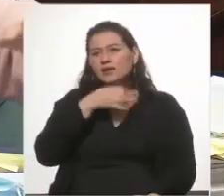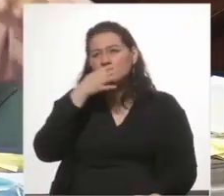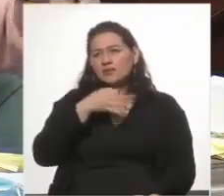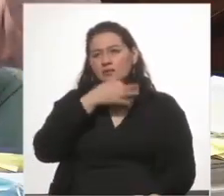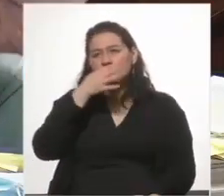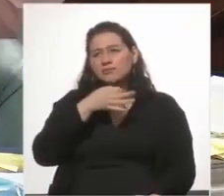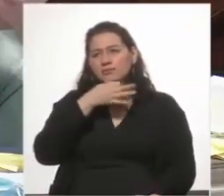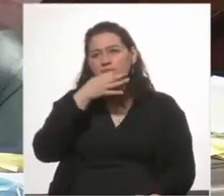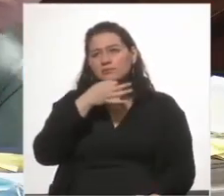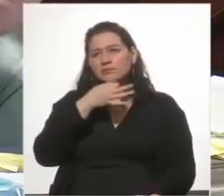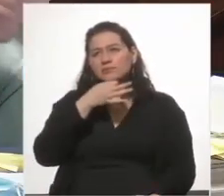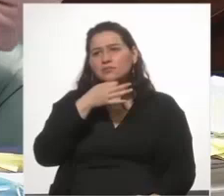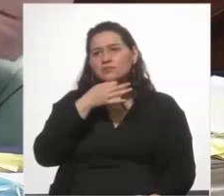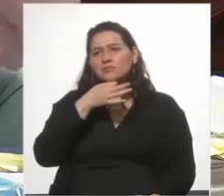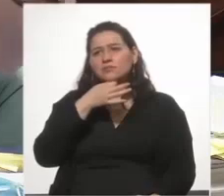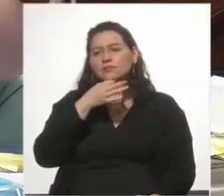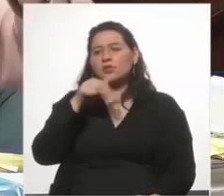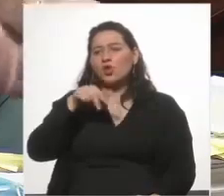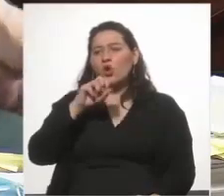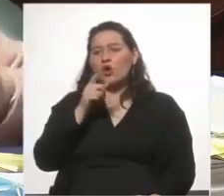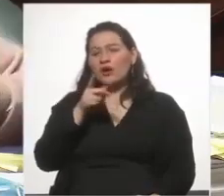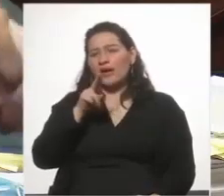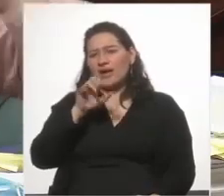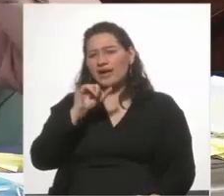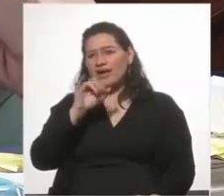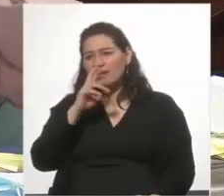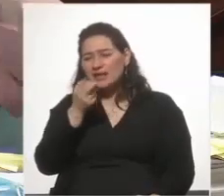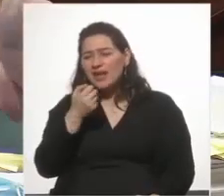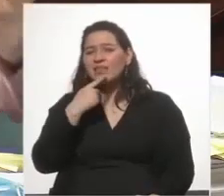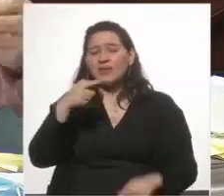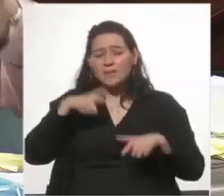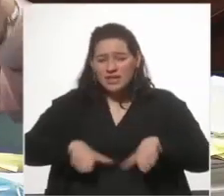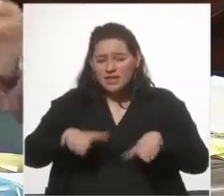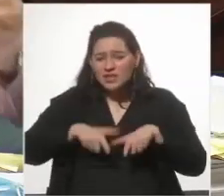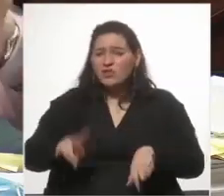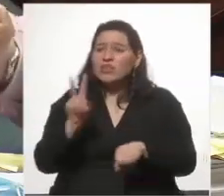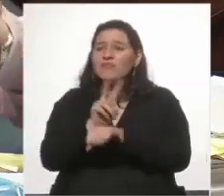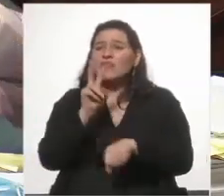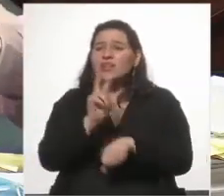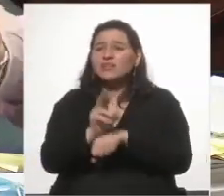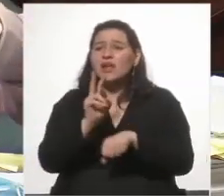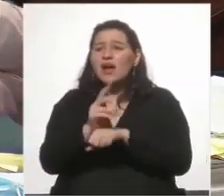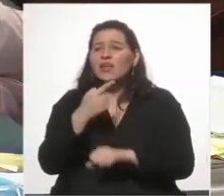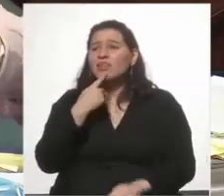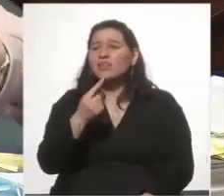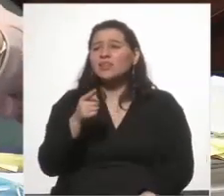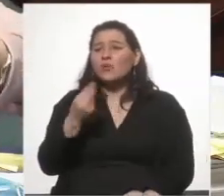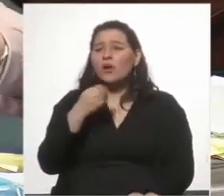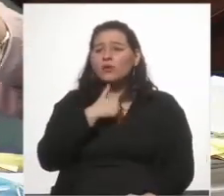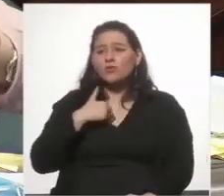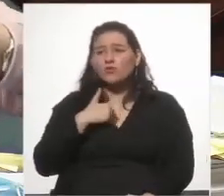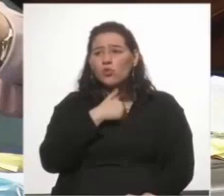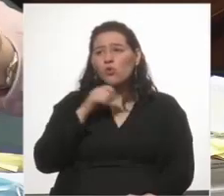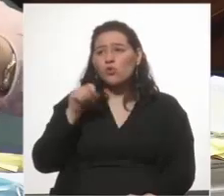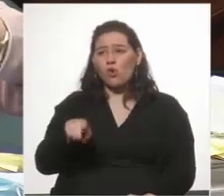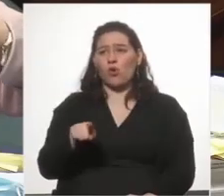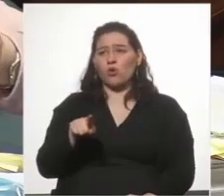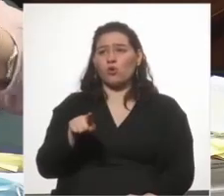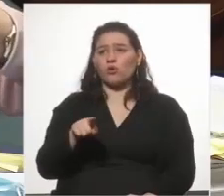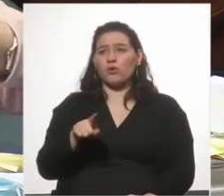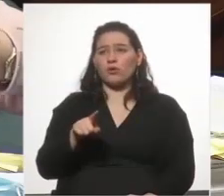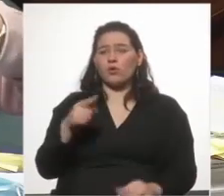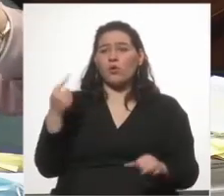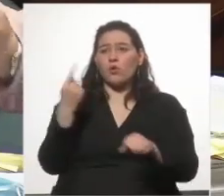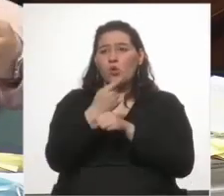Raskin de la doctora Nogueira señora Presidente que es del Ministerio de Defensa ¿saben qué posición tenía la doctora Nogueira en